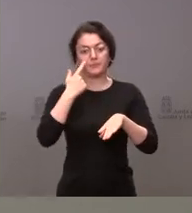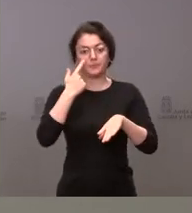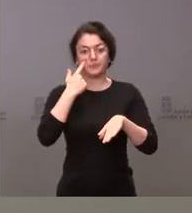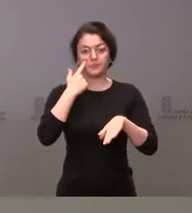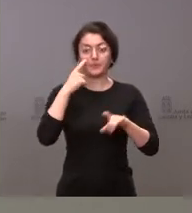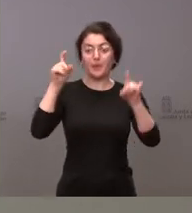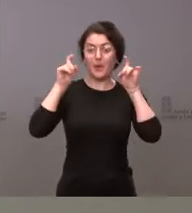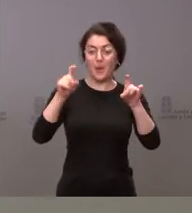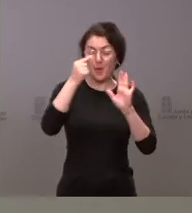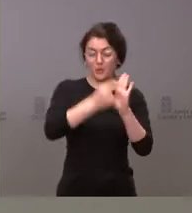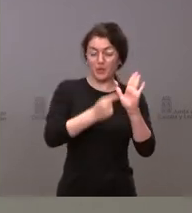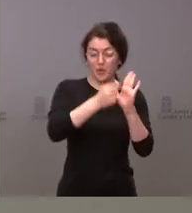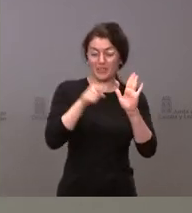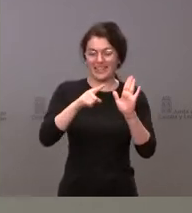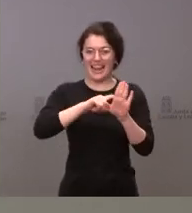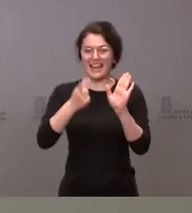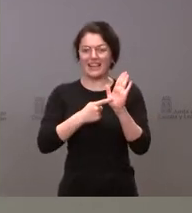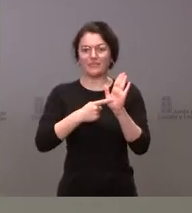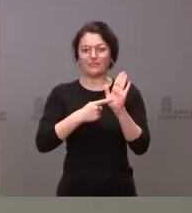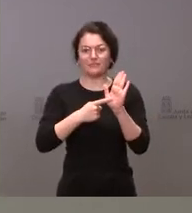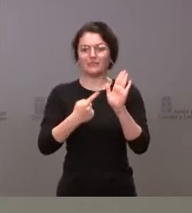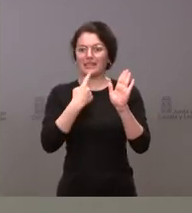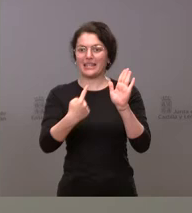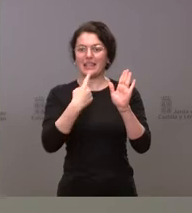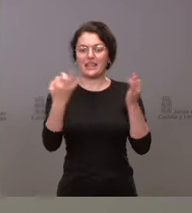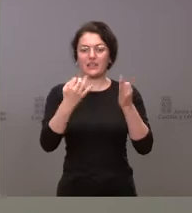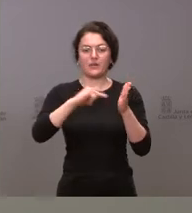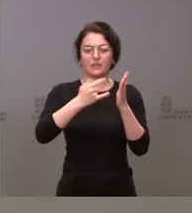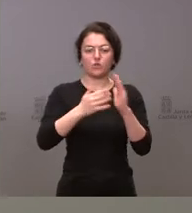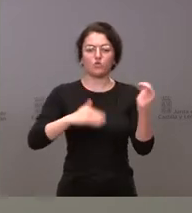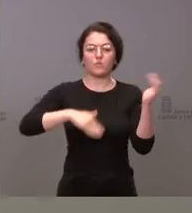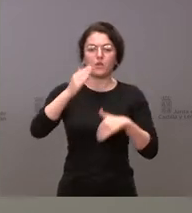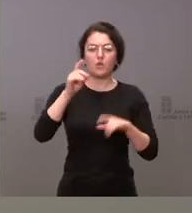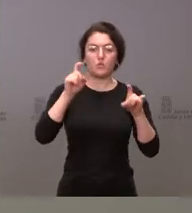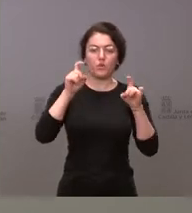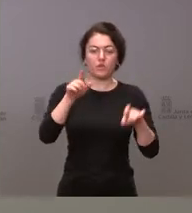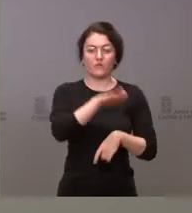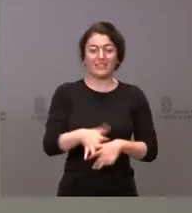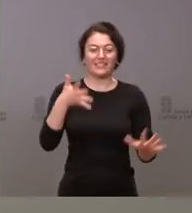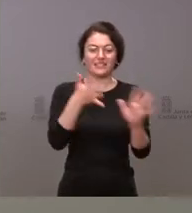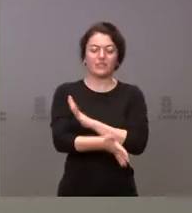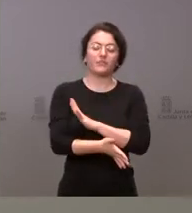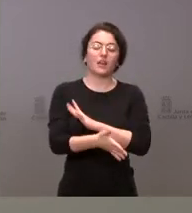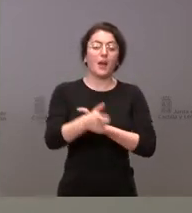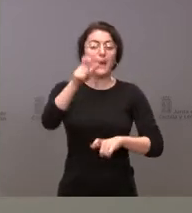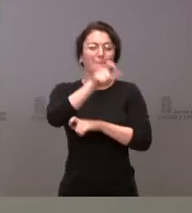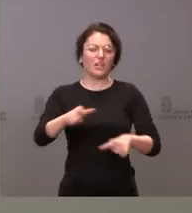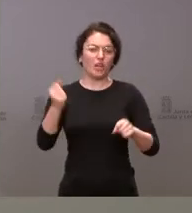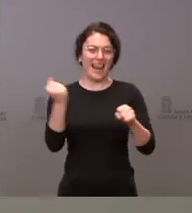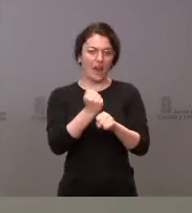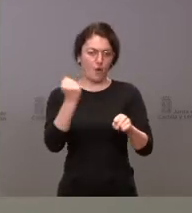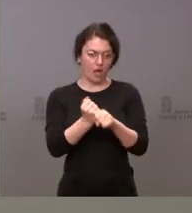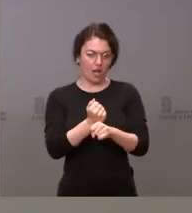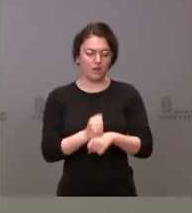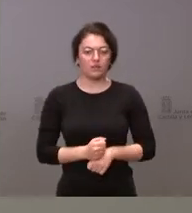que, por ley, sabemos que tiene que ser técnico superior de educación infantil y, por tanto, es personal laboral. En definitiva, vuelvo a